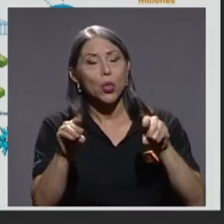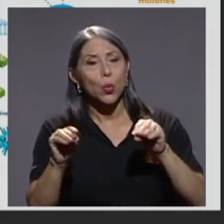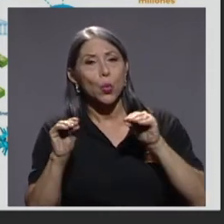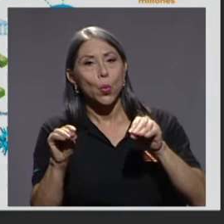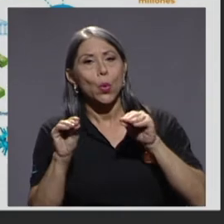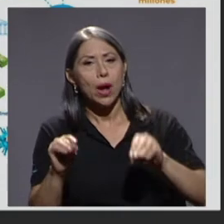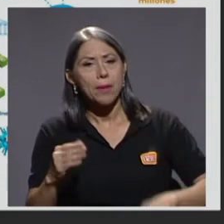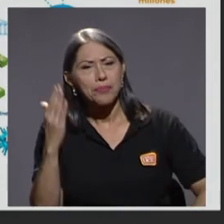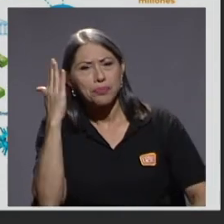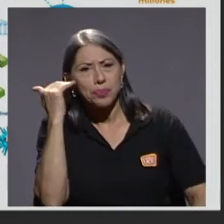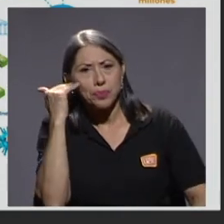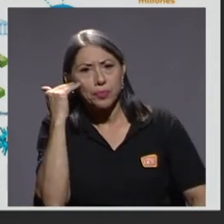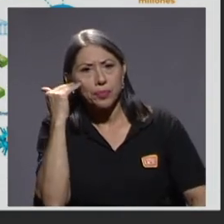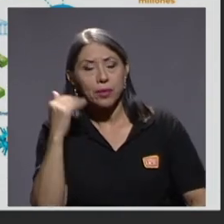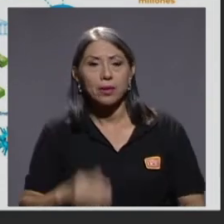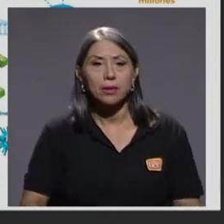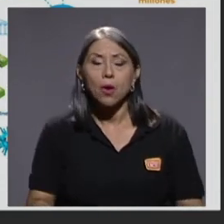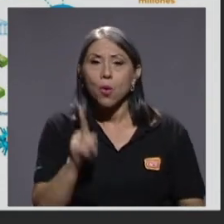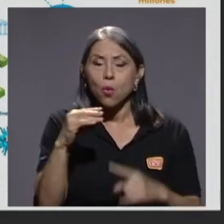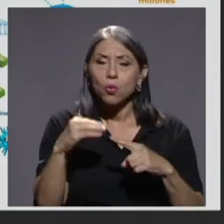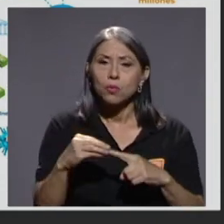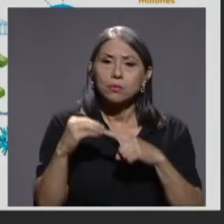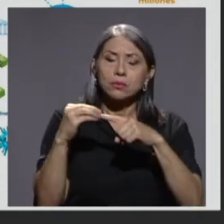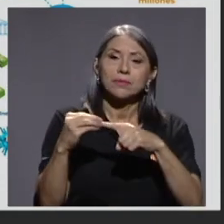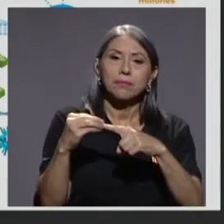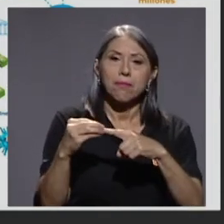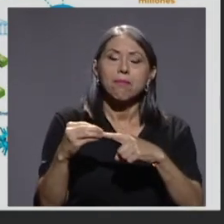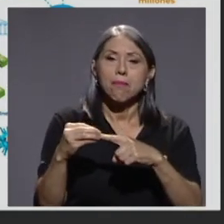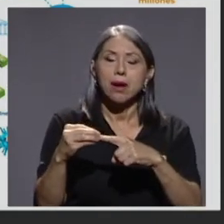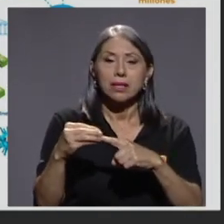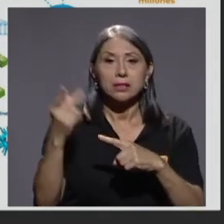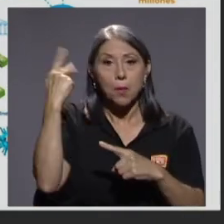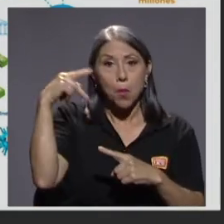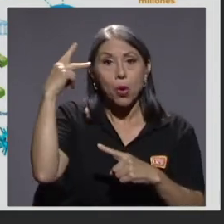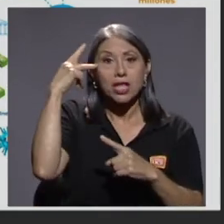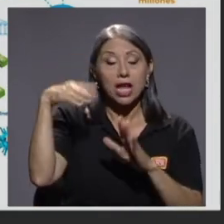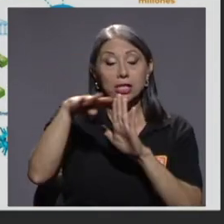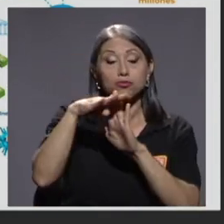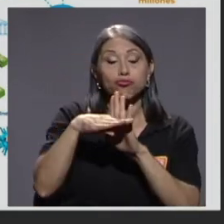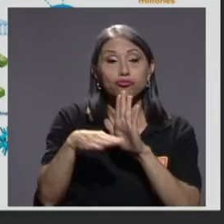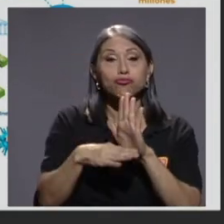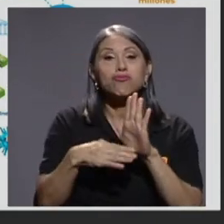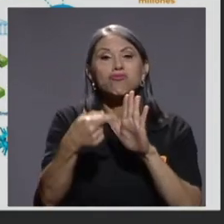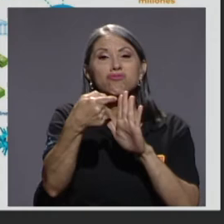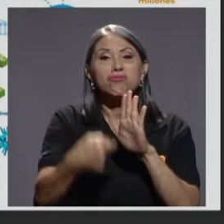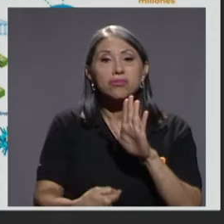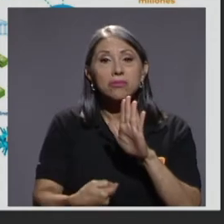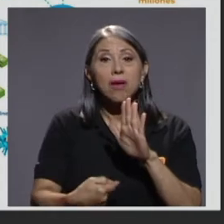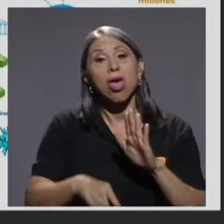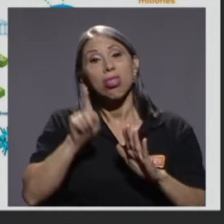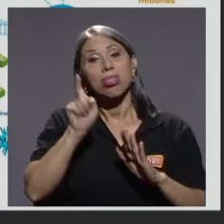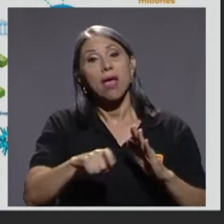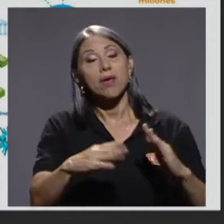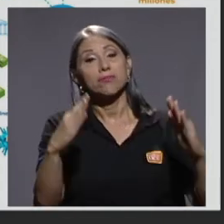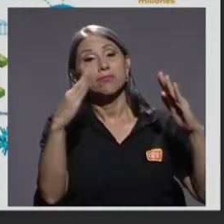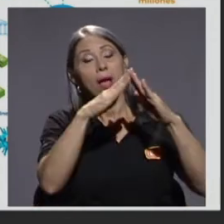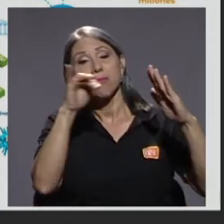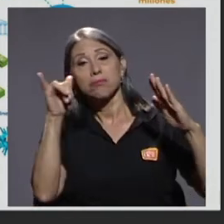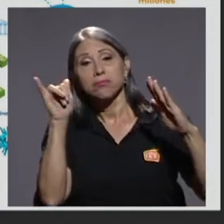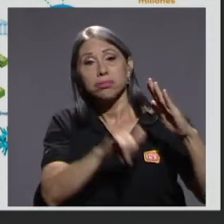Bueno, porque una de las principales políticas que se nos dio fue confinamiento. Ya fuese